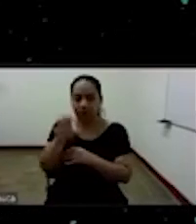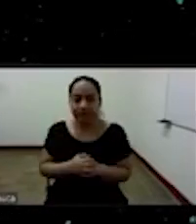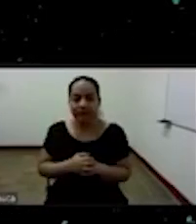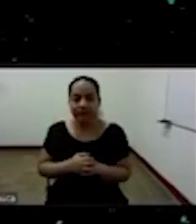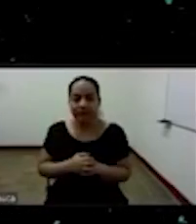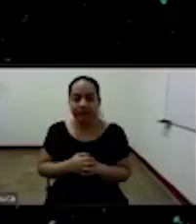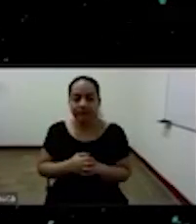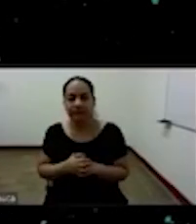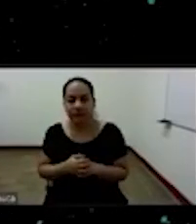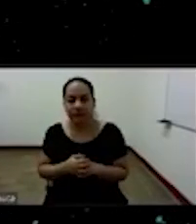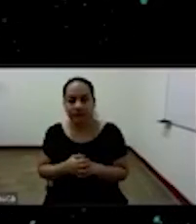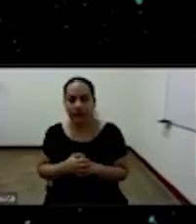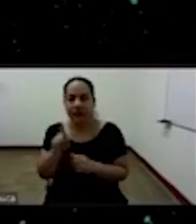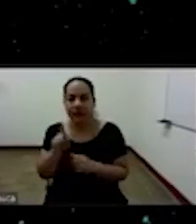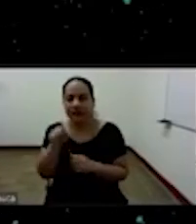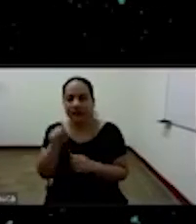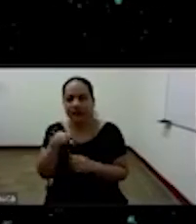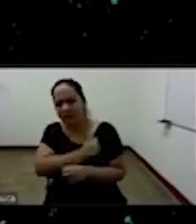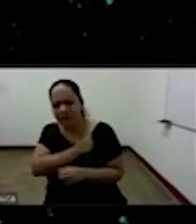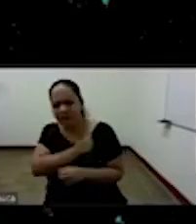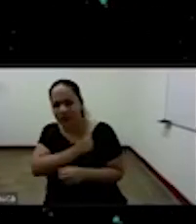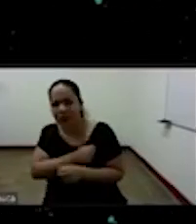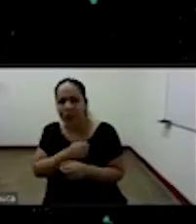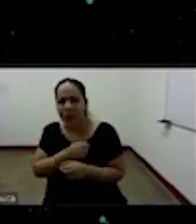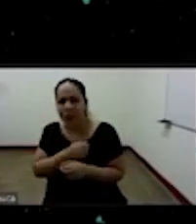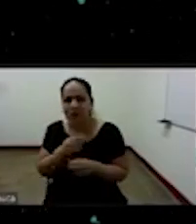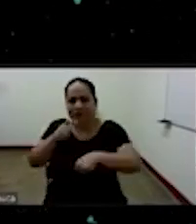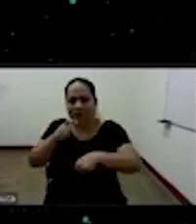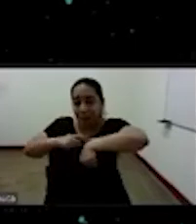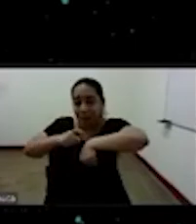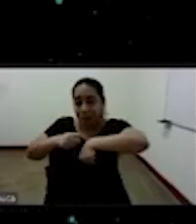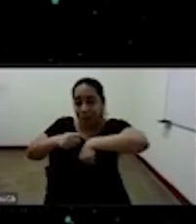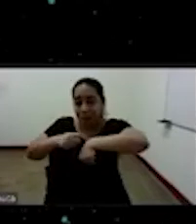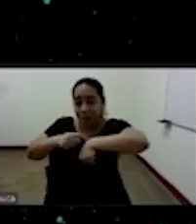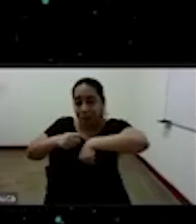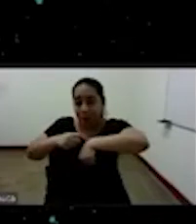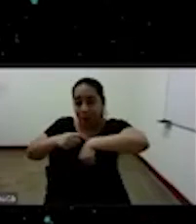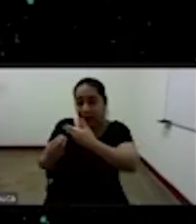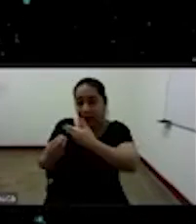compañera Laura por favor me recuerdas cuando falten 10 minutos